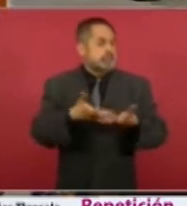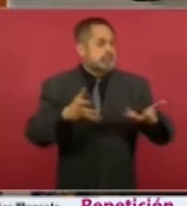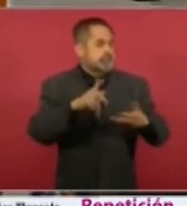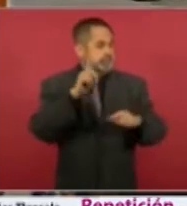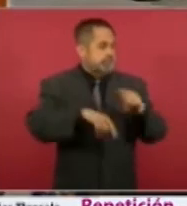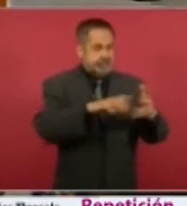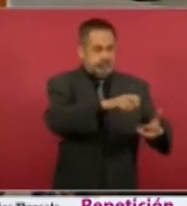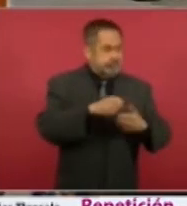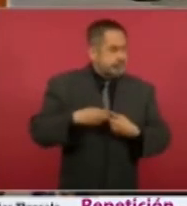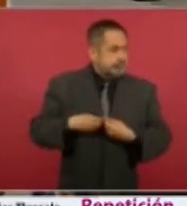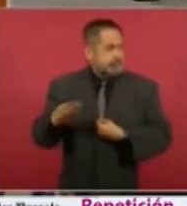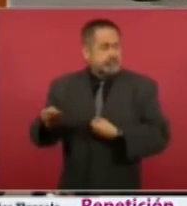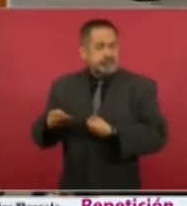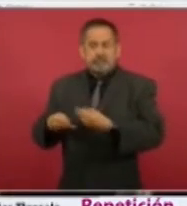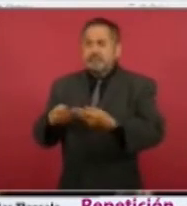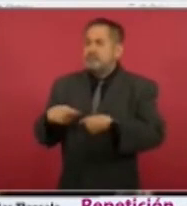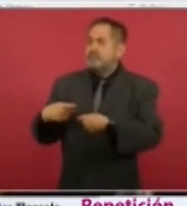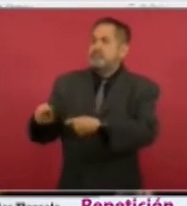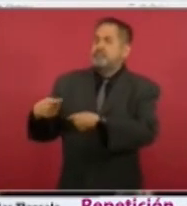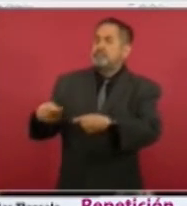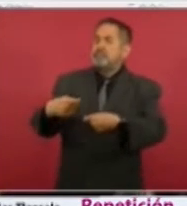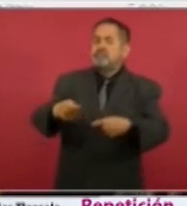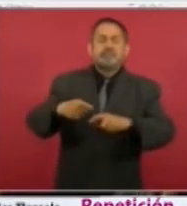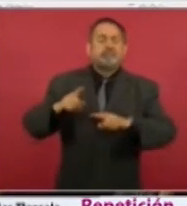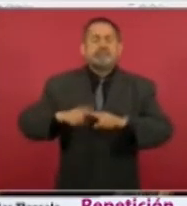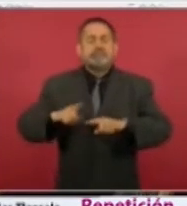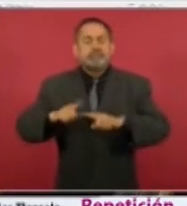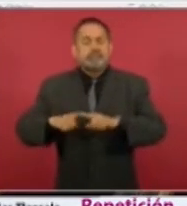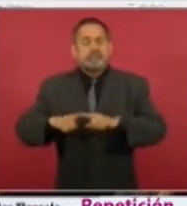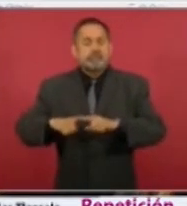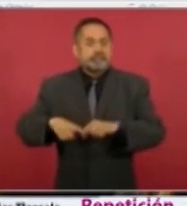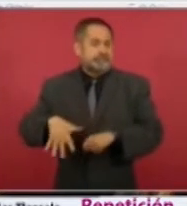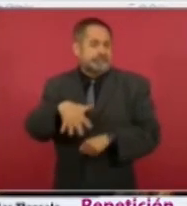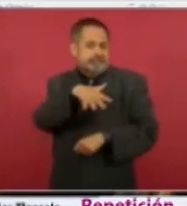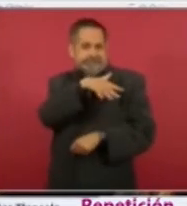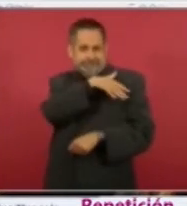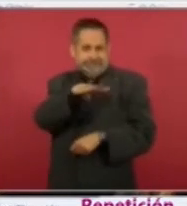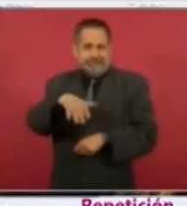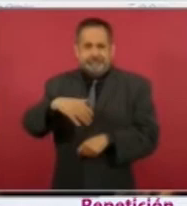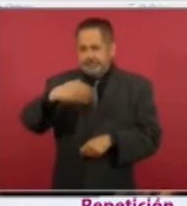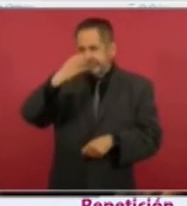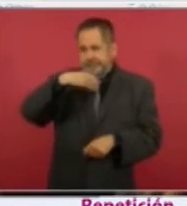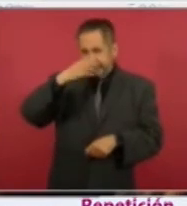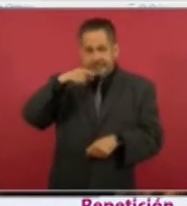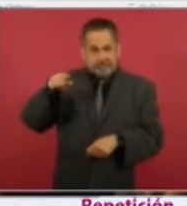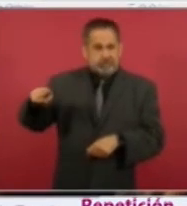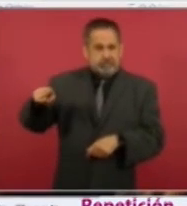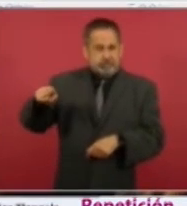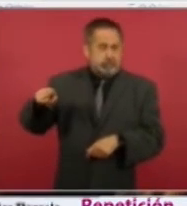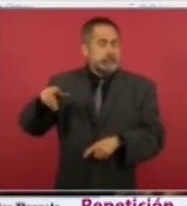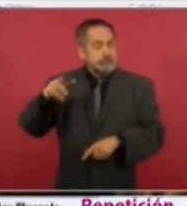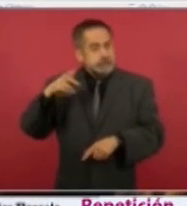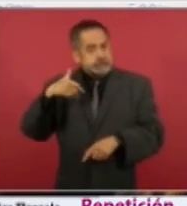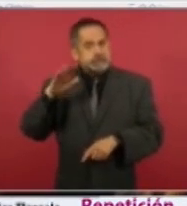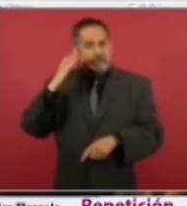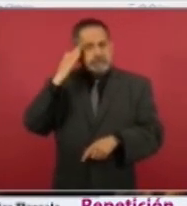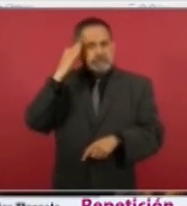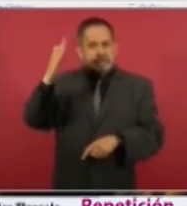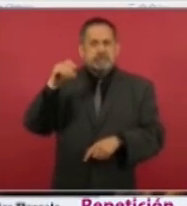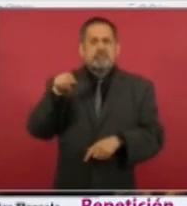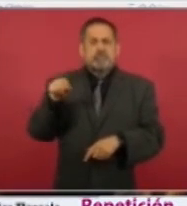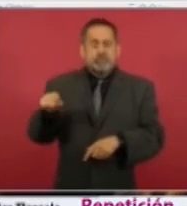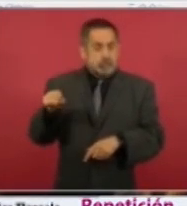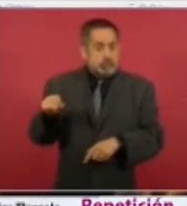24.90%. De acuerdo con el informe de la jornada de revocación de mandato, los habitantes de Tabasco, Chiapas,